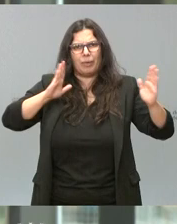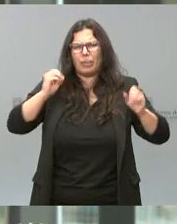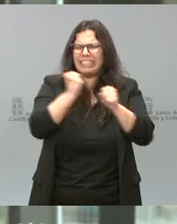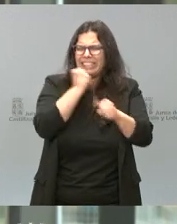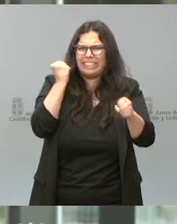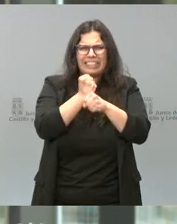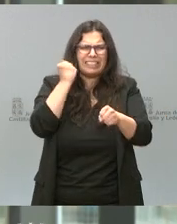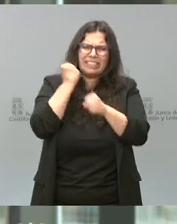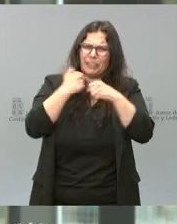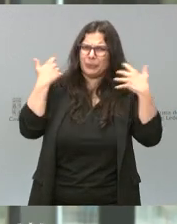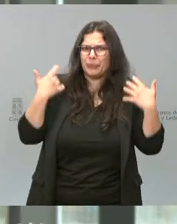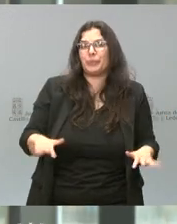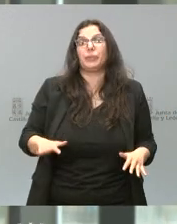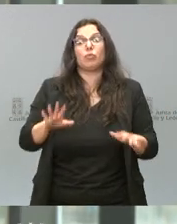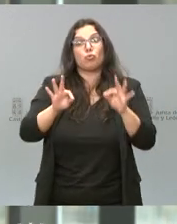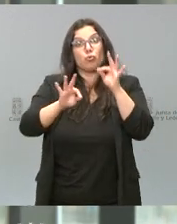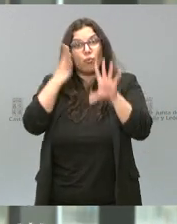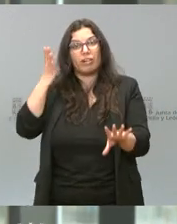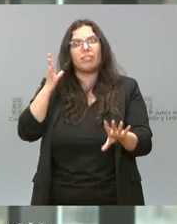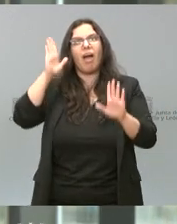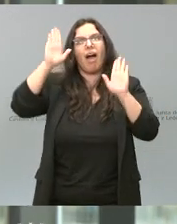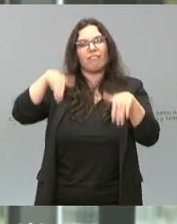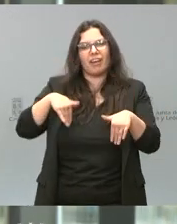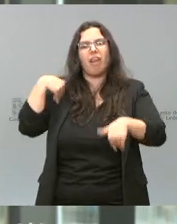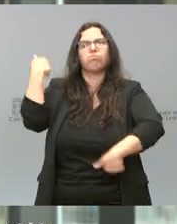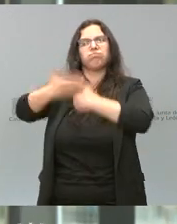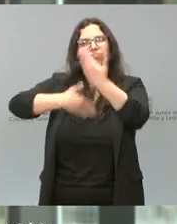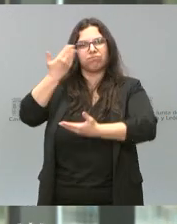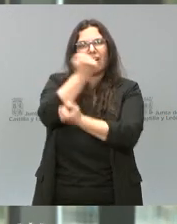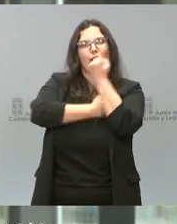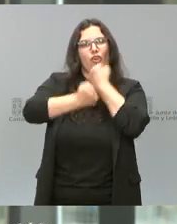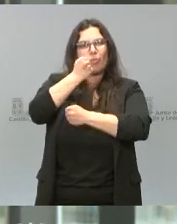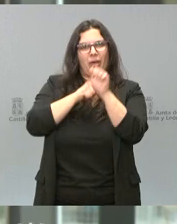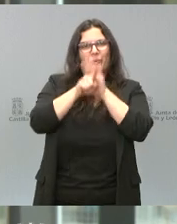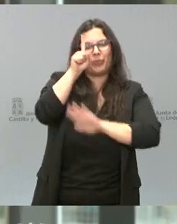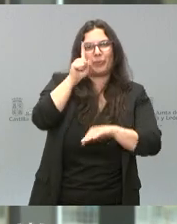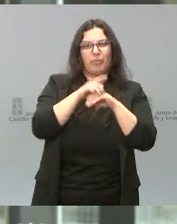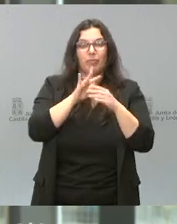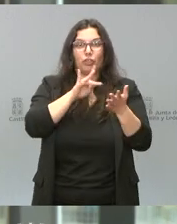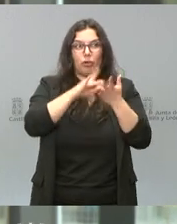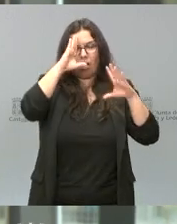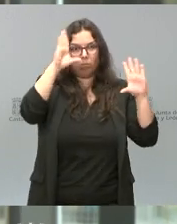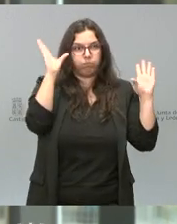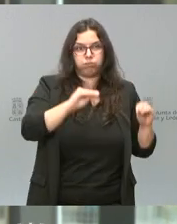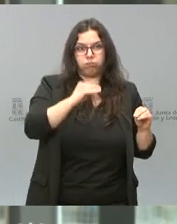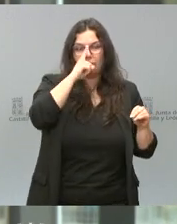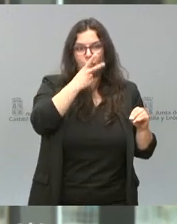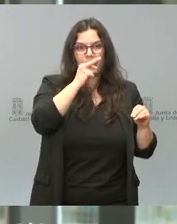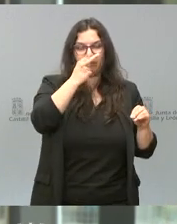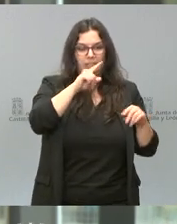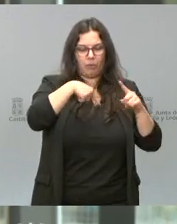trabajo que, por fortuna, ha tenido su traslación en un avance de la economía después de ese shock del que les comentaba en 2020.